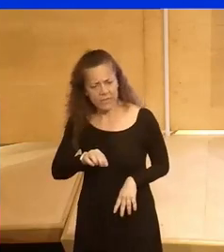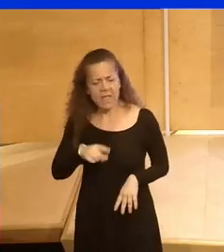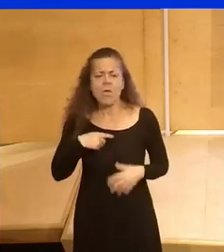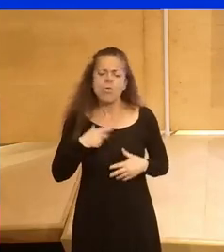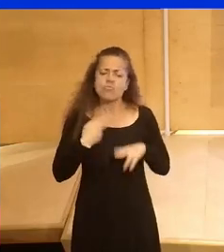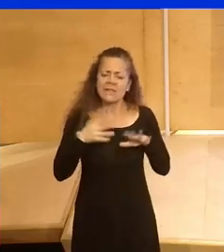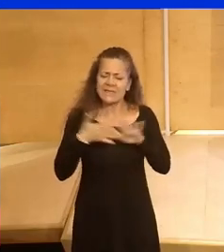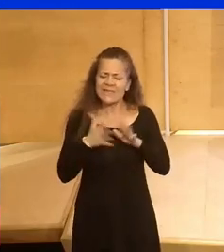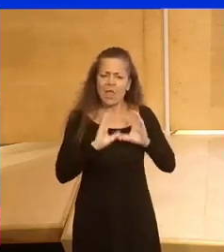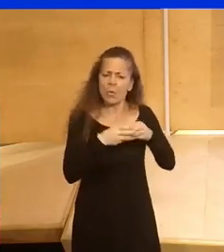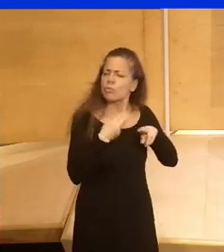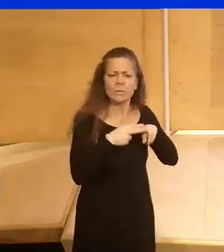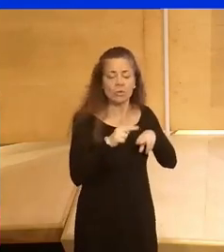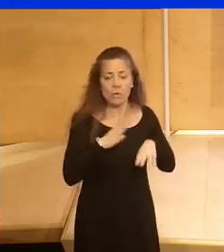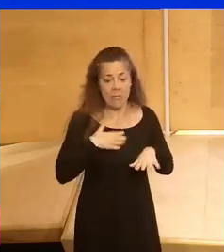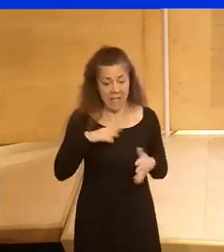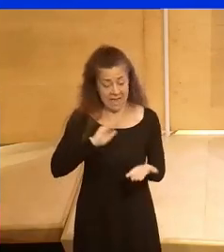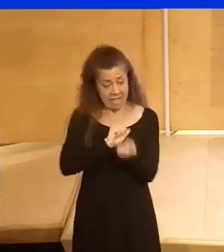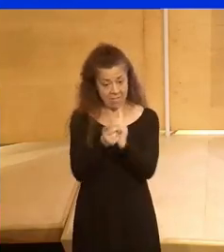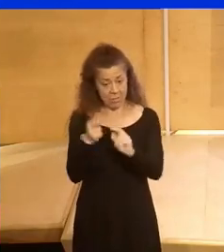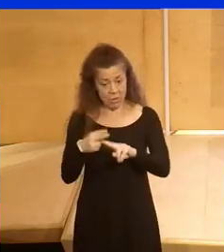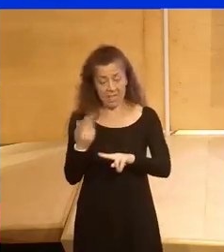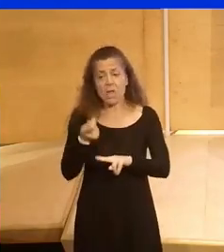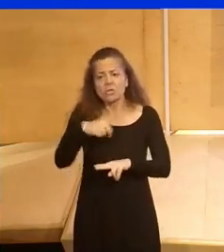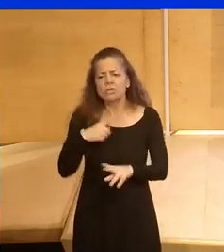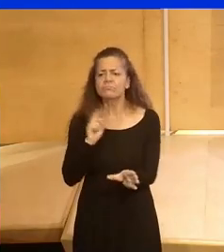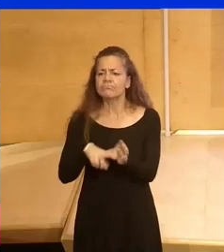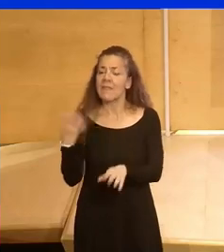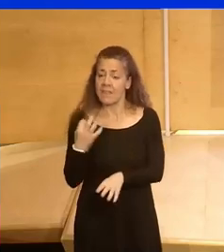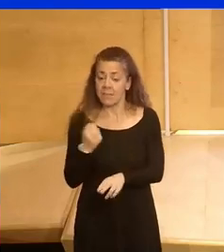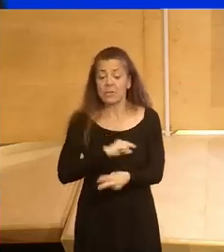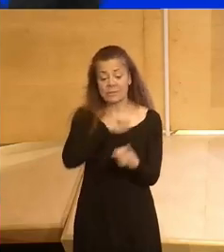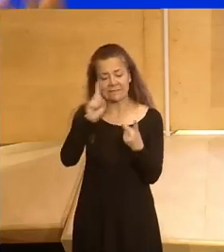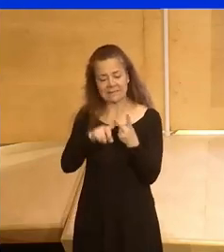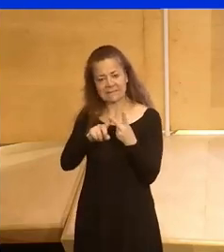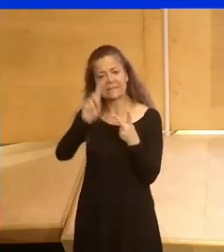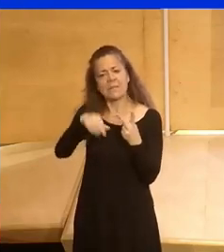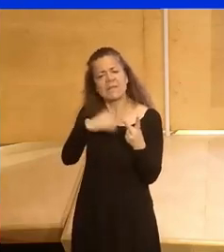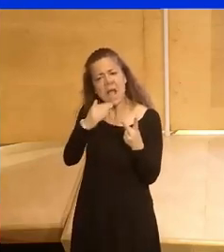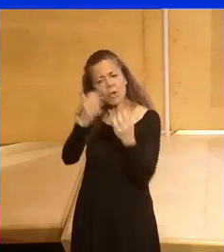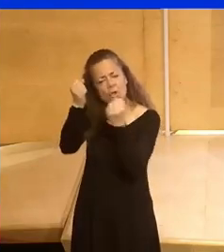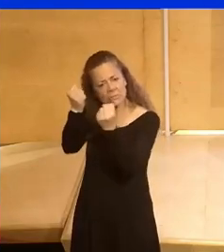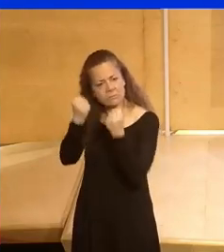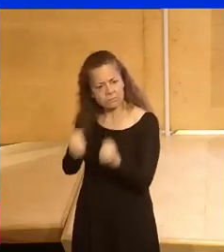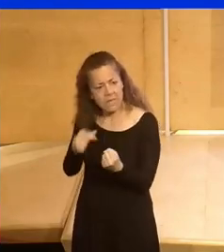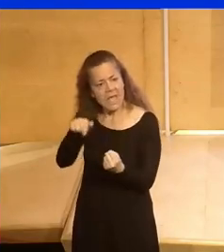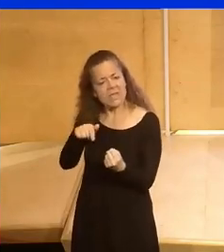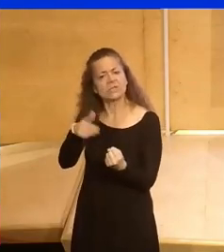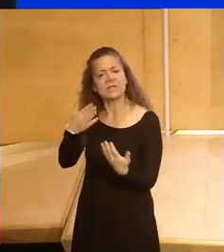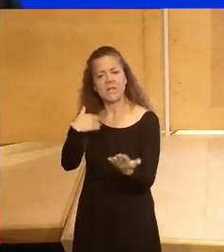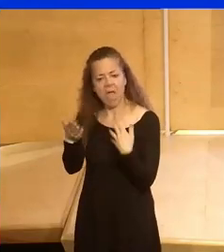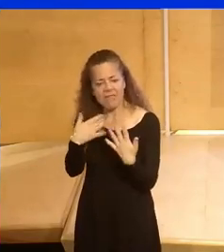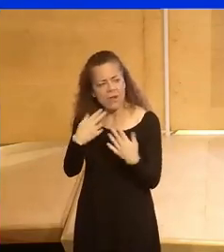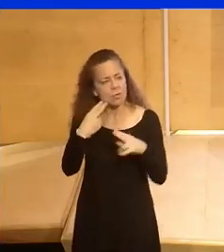partidos políticos y que para cambiar la política nos tenemos que involucrar nosotros. Pero también, por otra parte, tenemos la parte institucional. Tenemos esa parte de tener que hablar